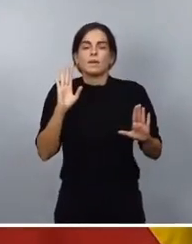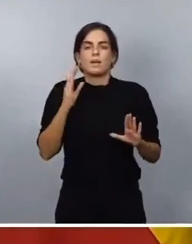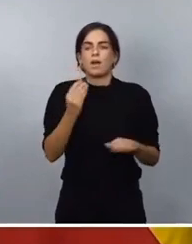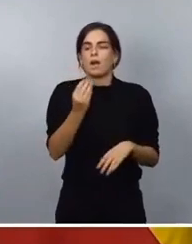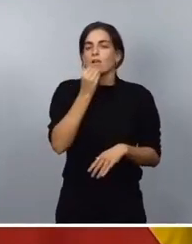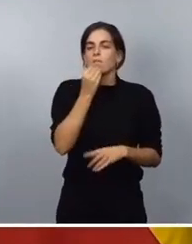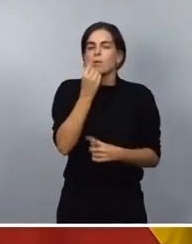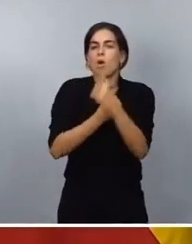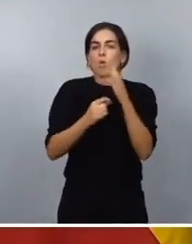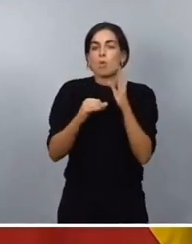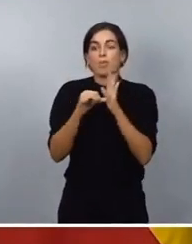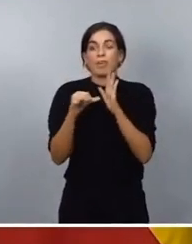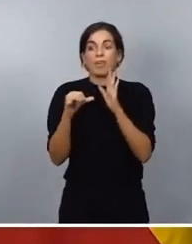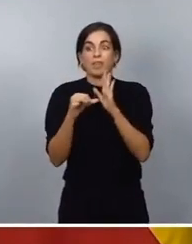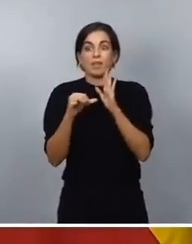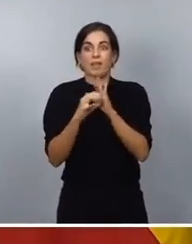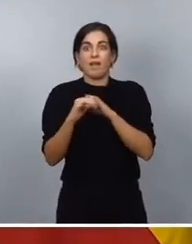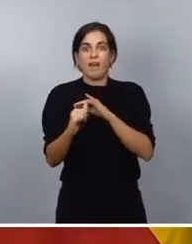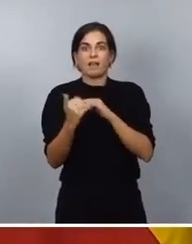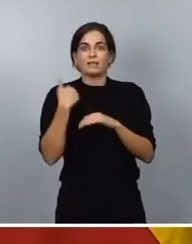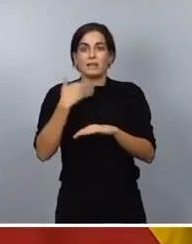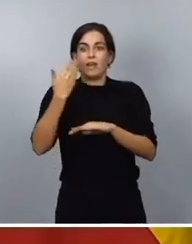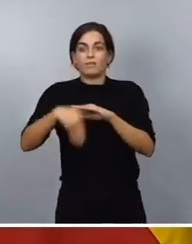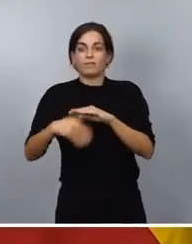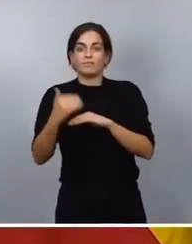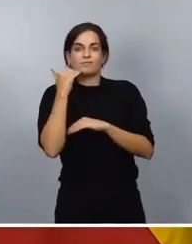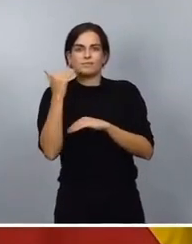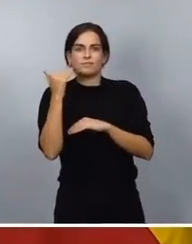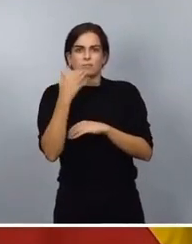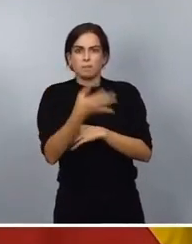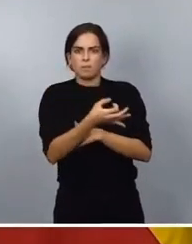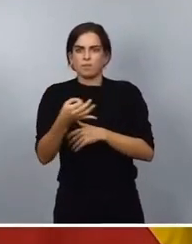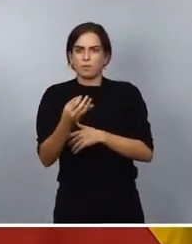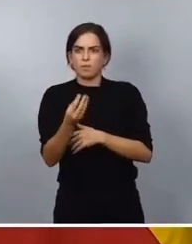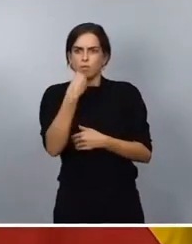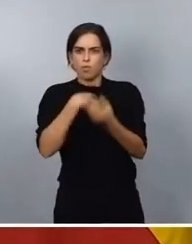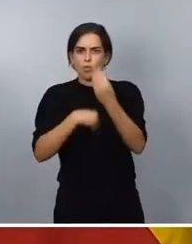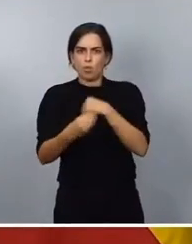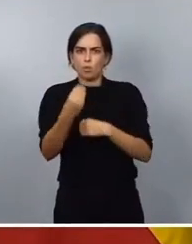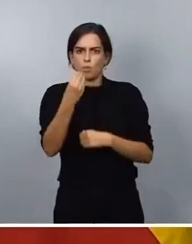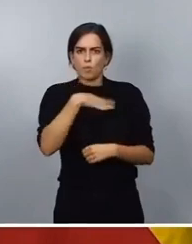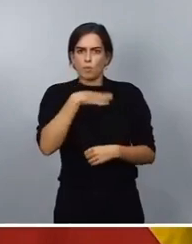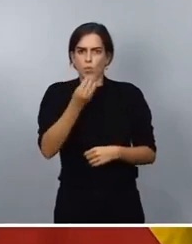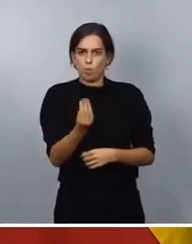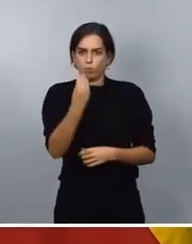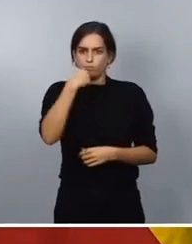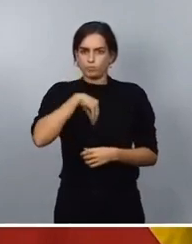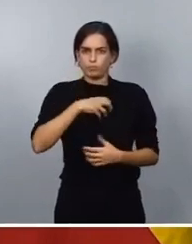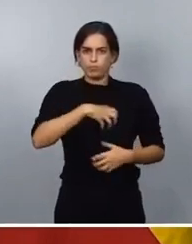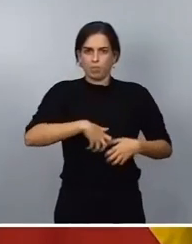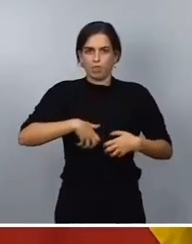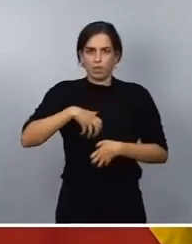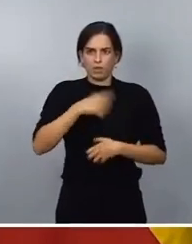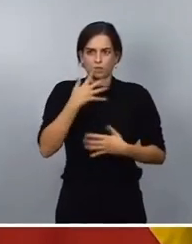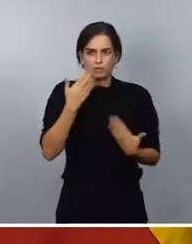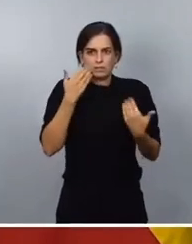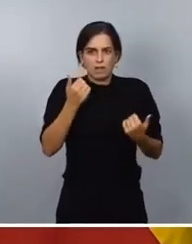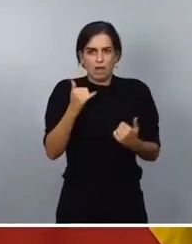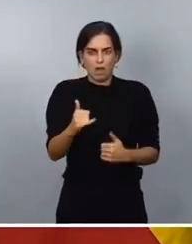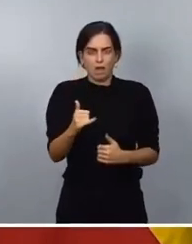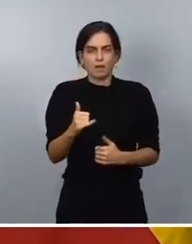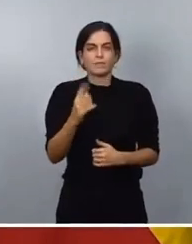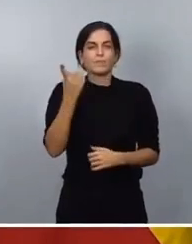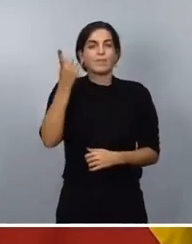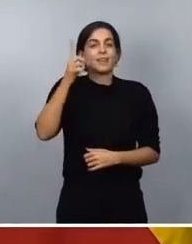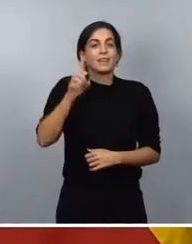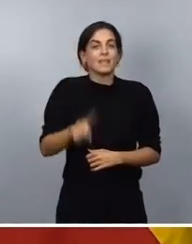de caducidad, siendo perfectamente digeribles y perfectamente sanos y también aquellos que